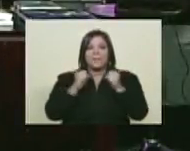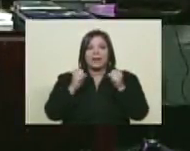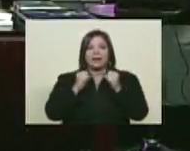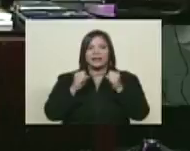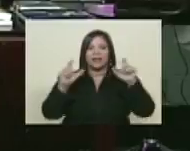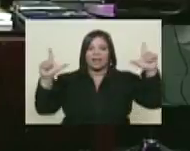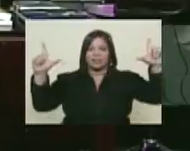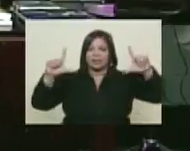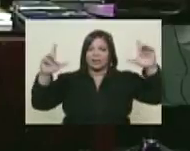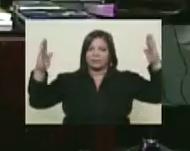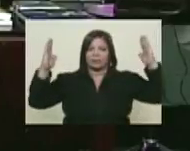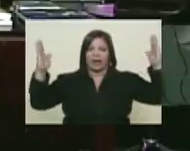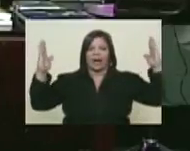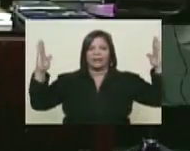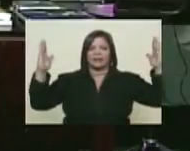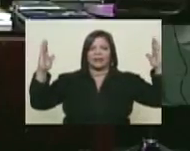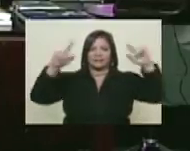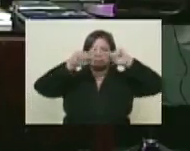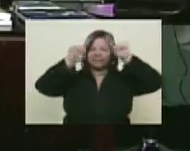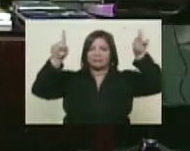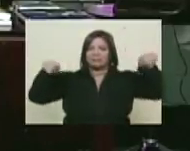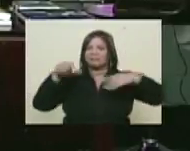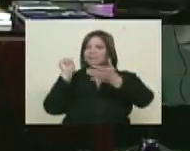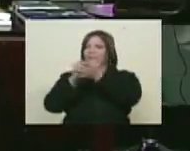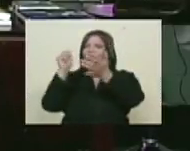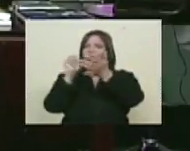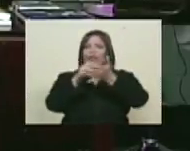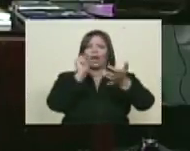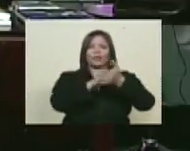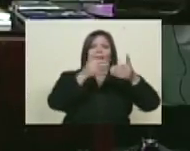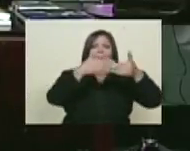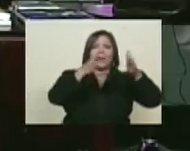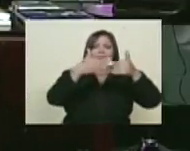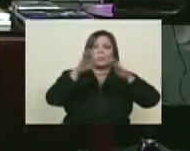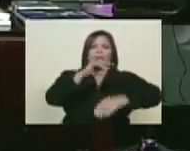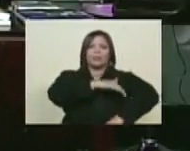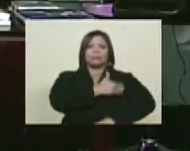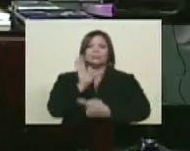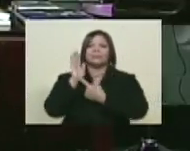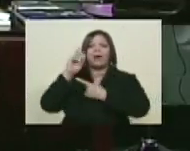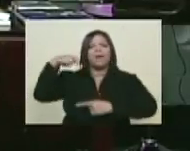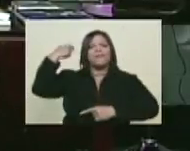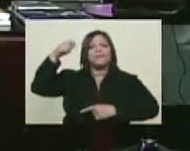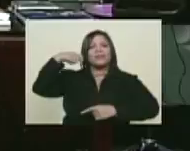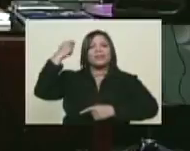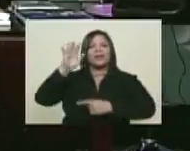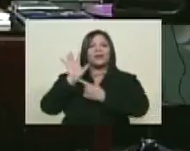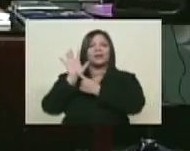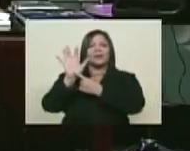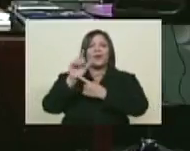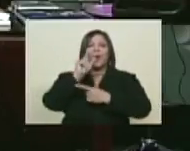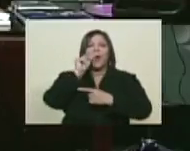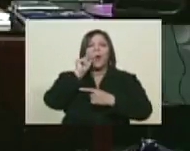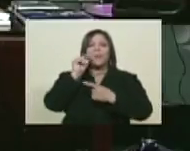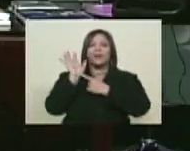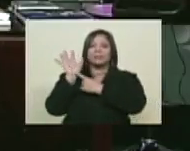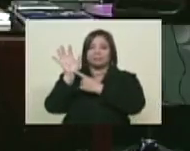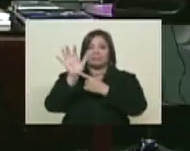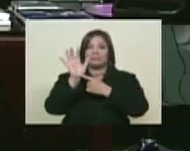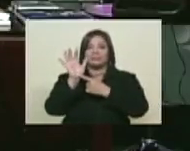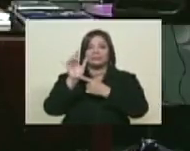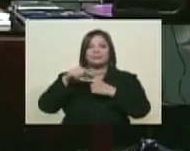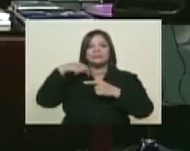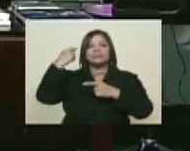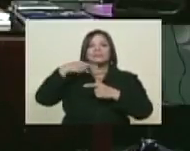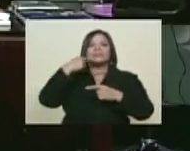televisor por los salones, tocando las puertas y pasando un video. Incluso estaba ahí Juan Liscano. Un video donde se